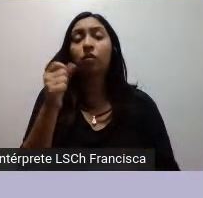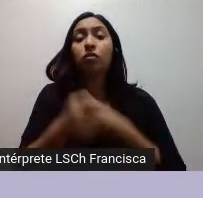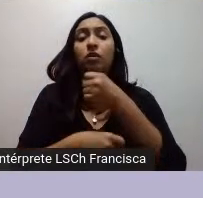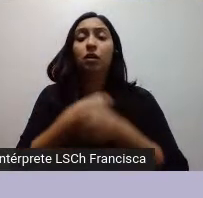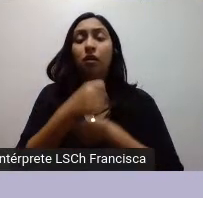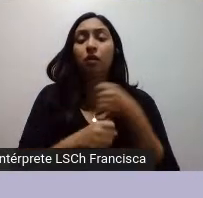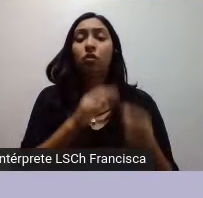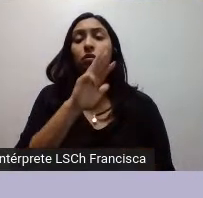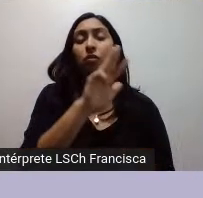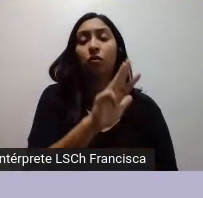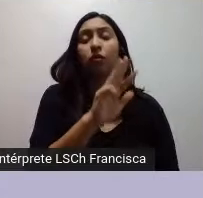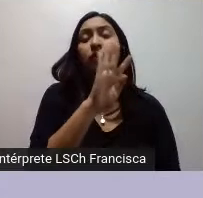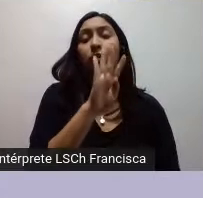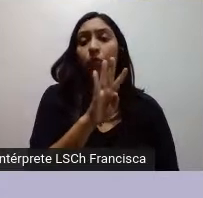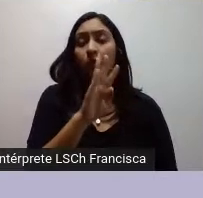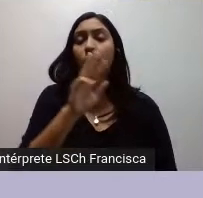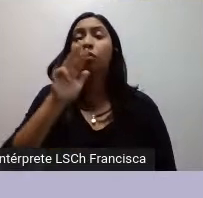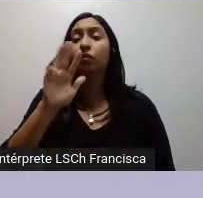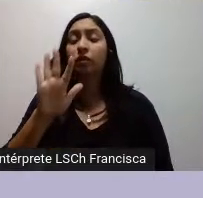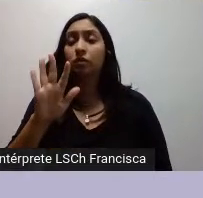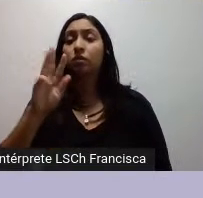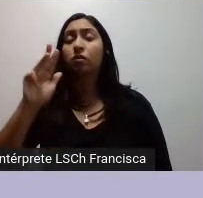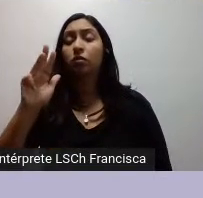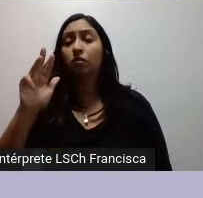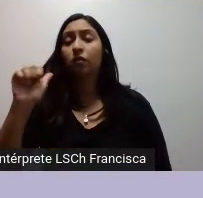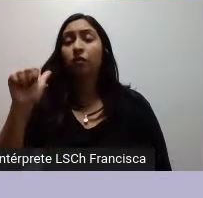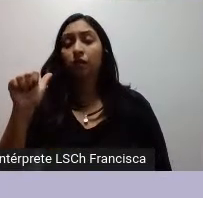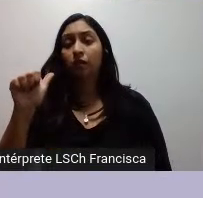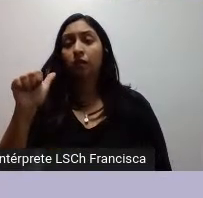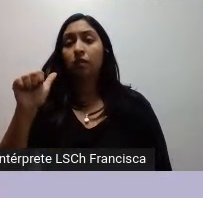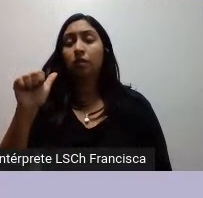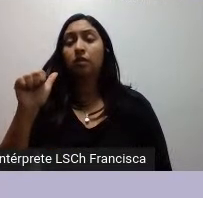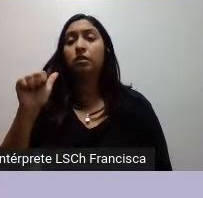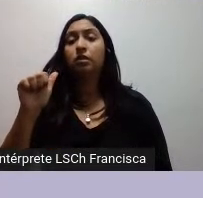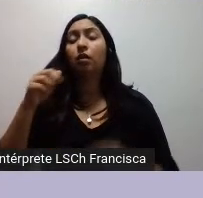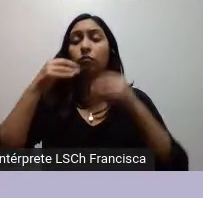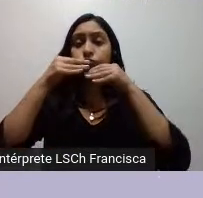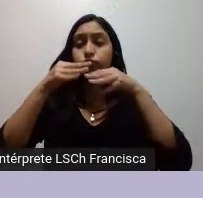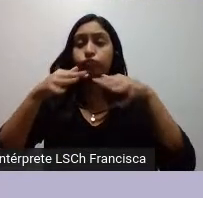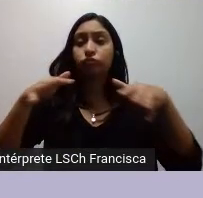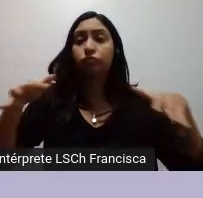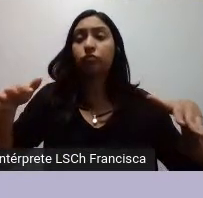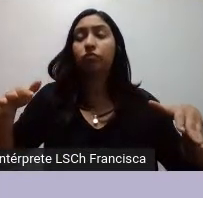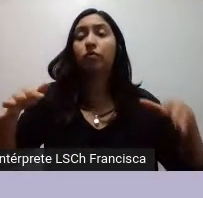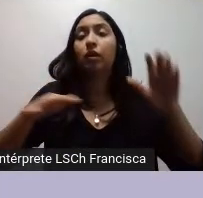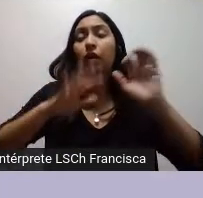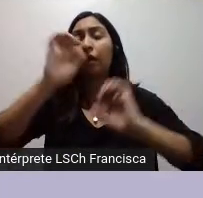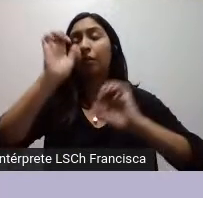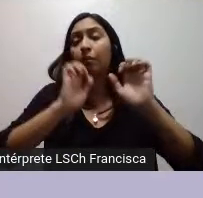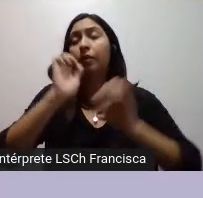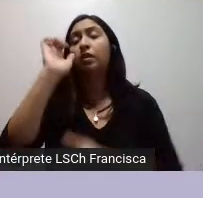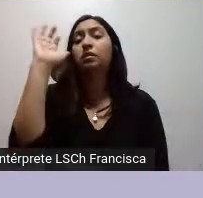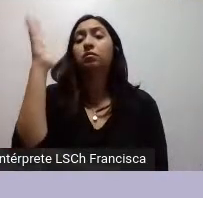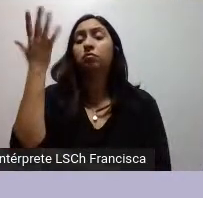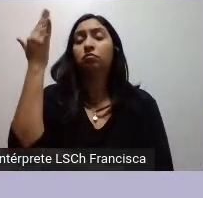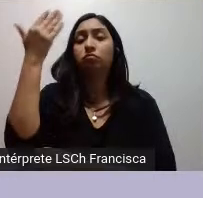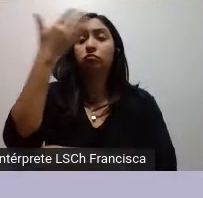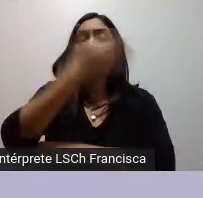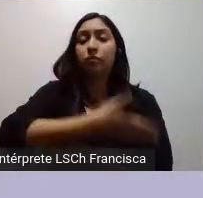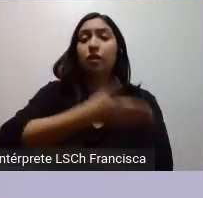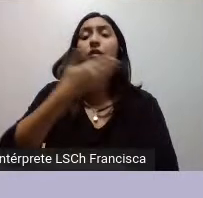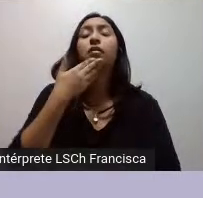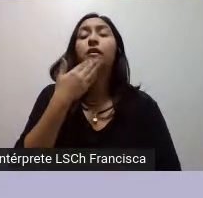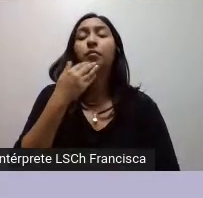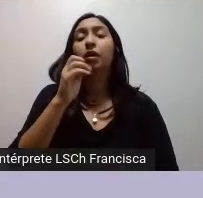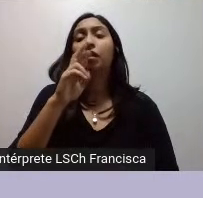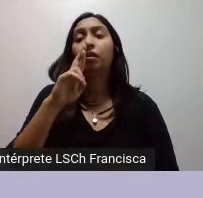95, 96, la extensión de las plantaciones forestales, la construcción de la represa hidroeléctrica RALCO en el año 97 que marca un punto de inflexión,